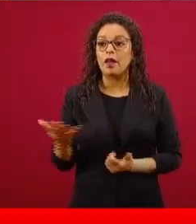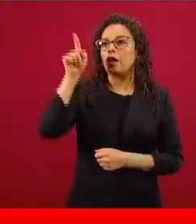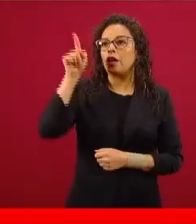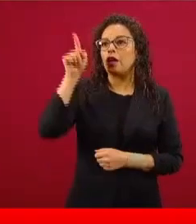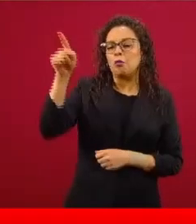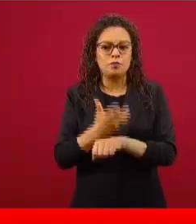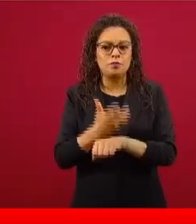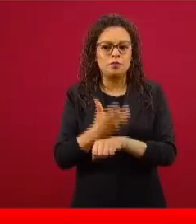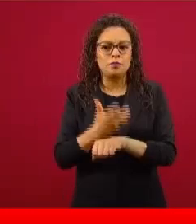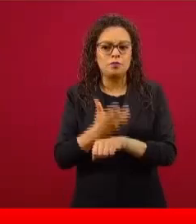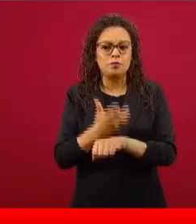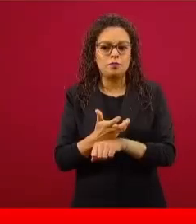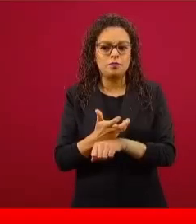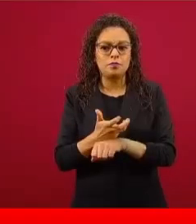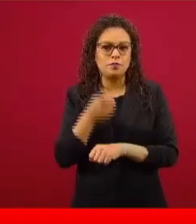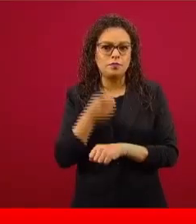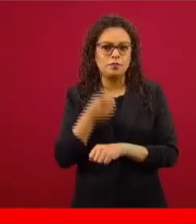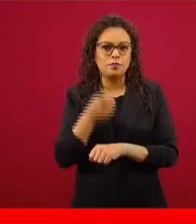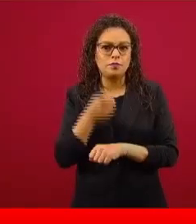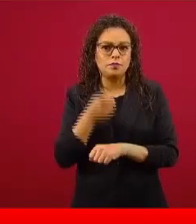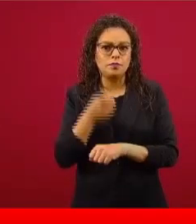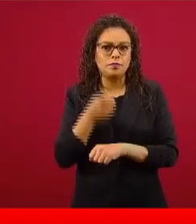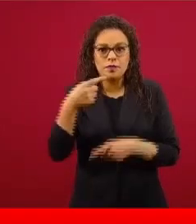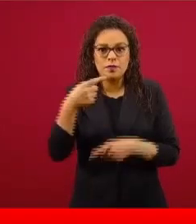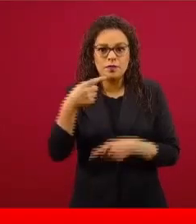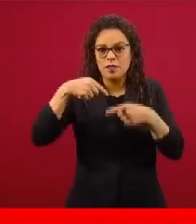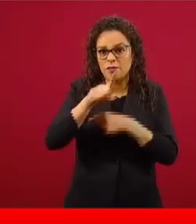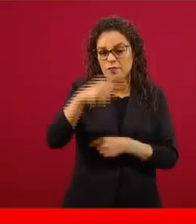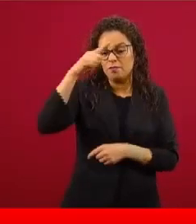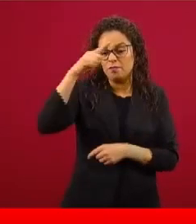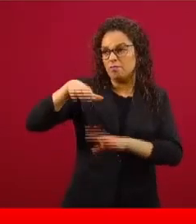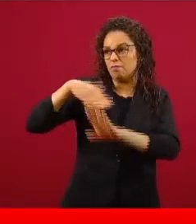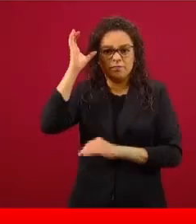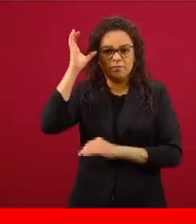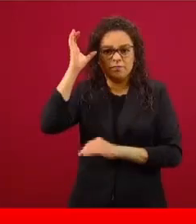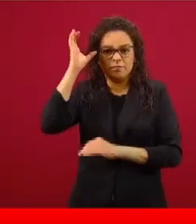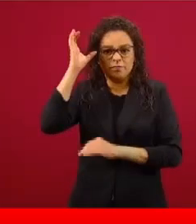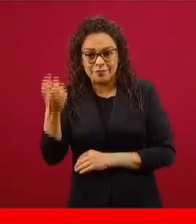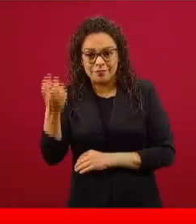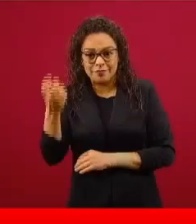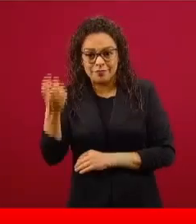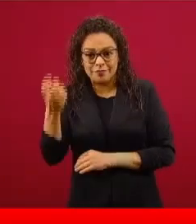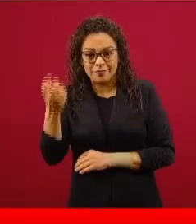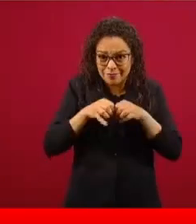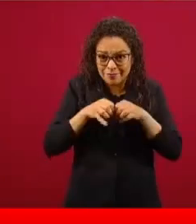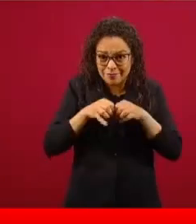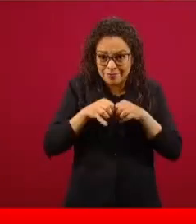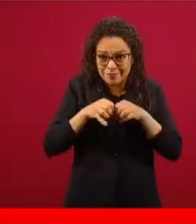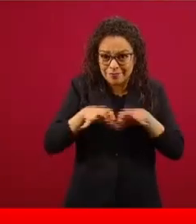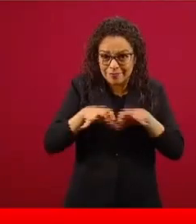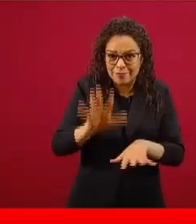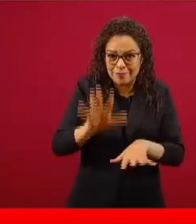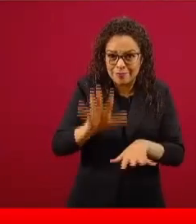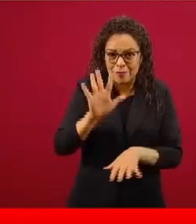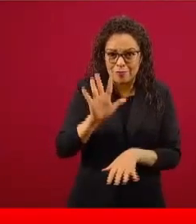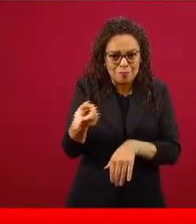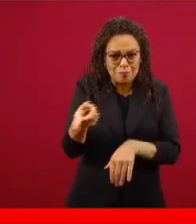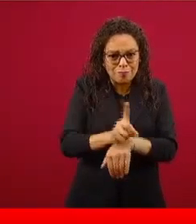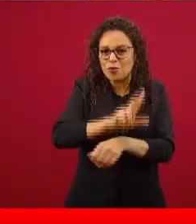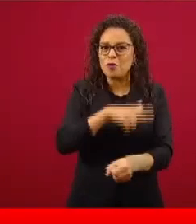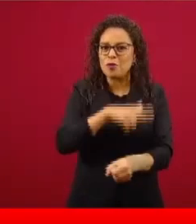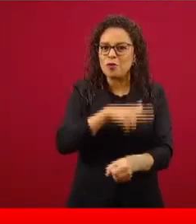molestar a China. Esto que es común se vuelve todavía más